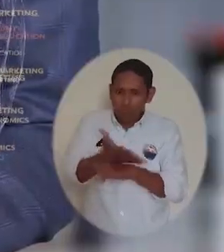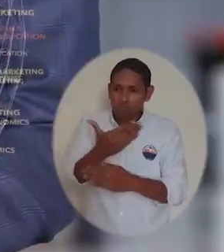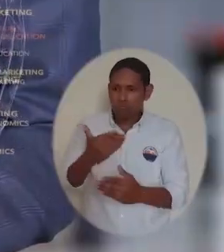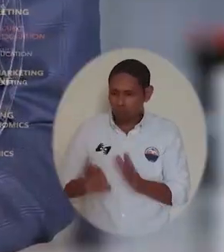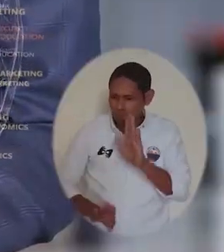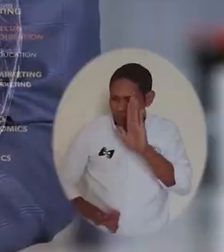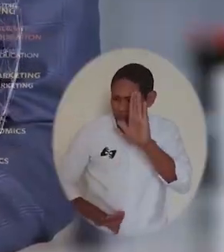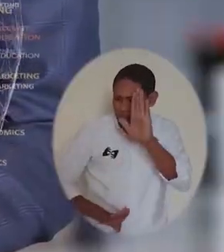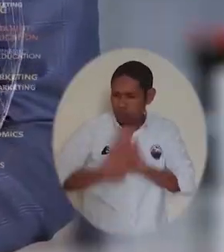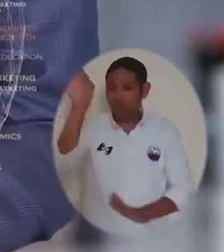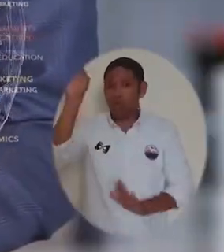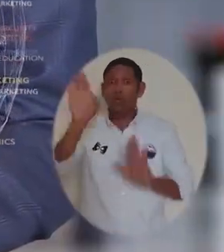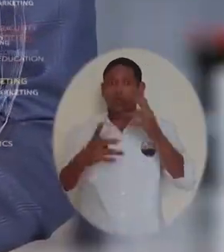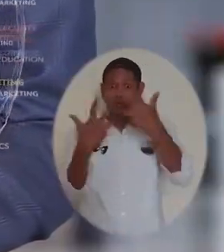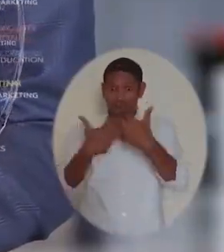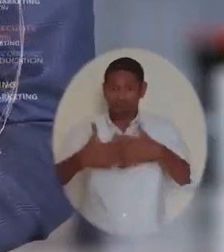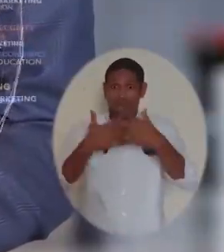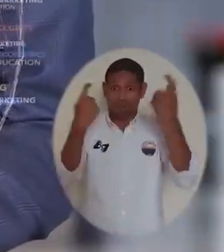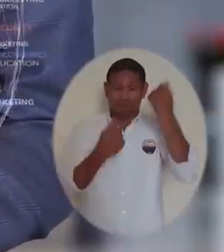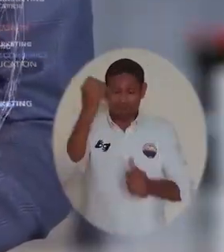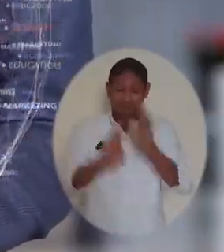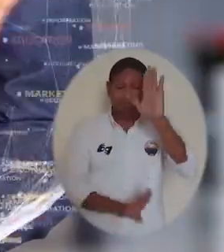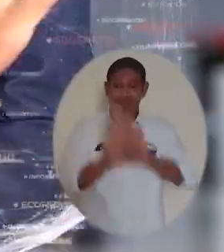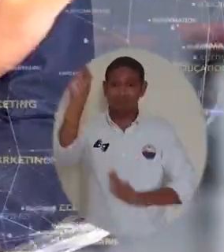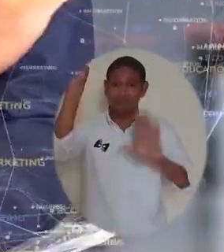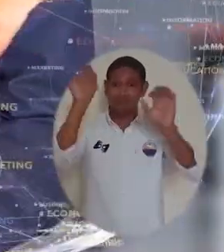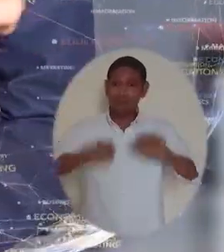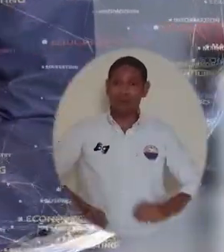propositivas para reactivar el tejido empresarial económico.